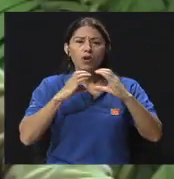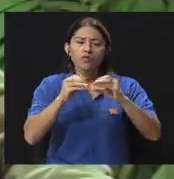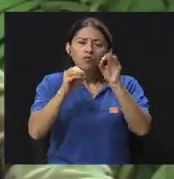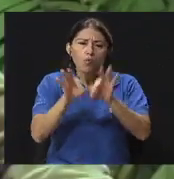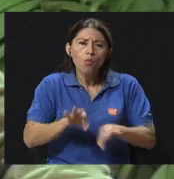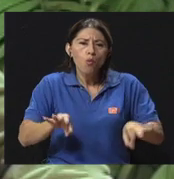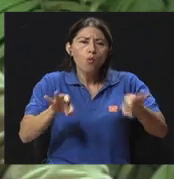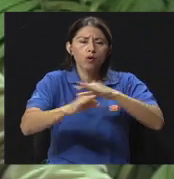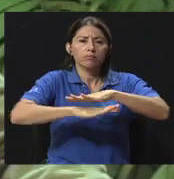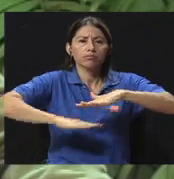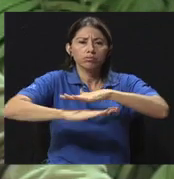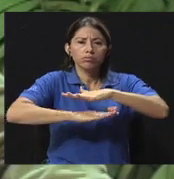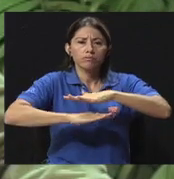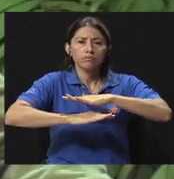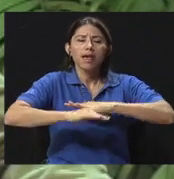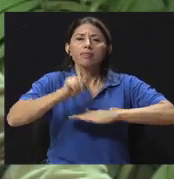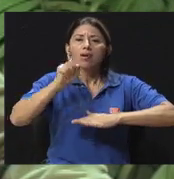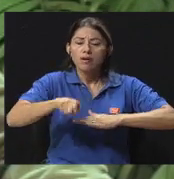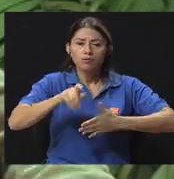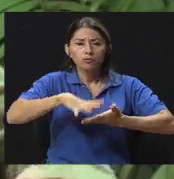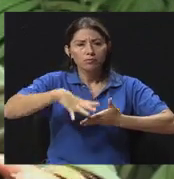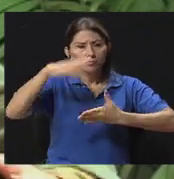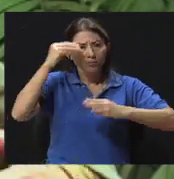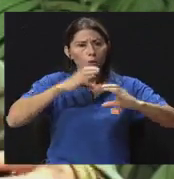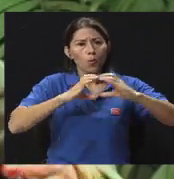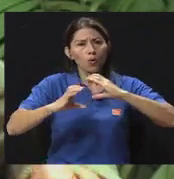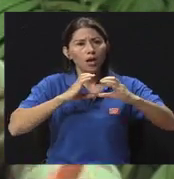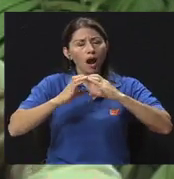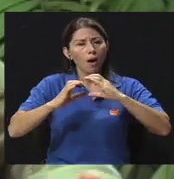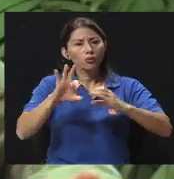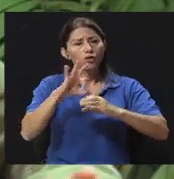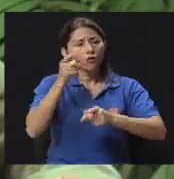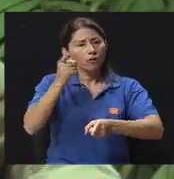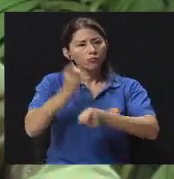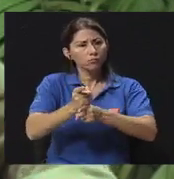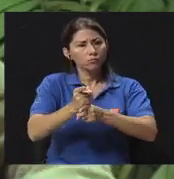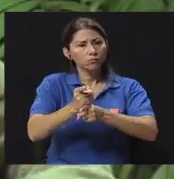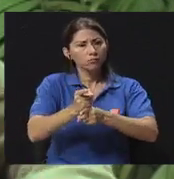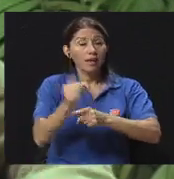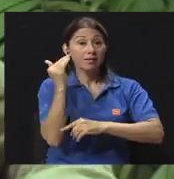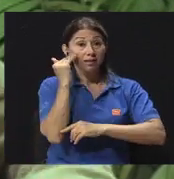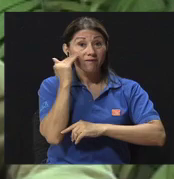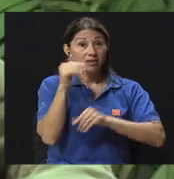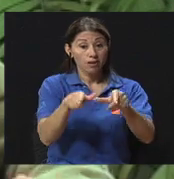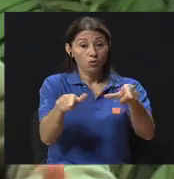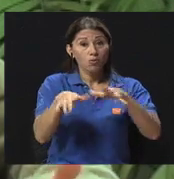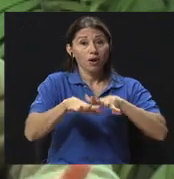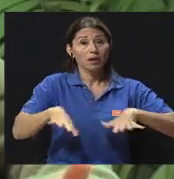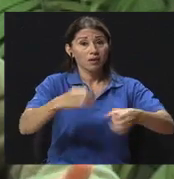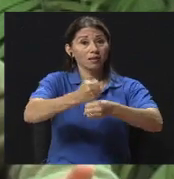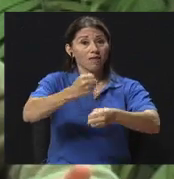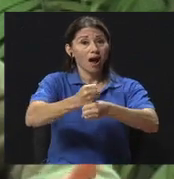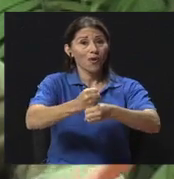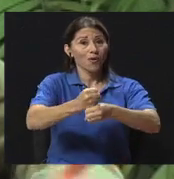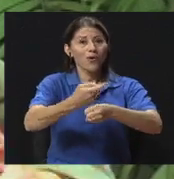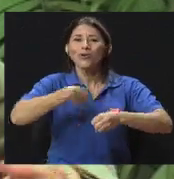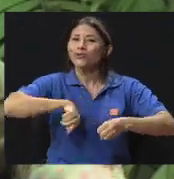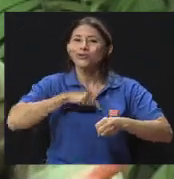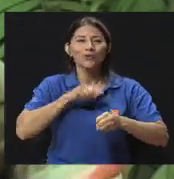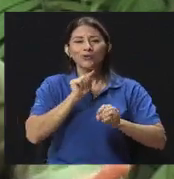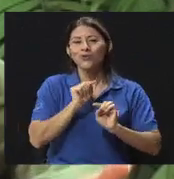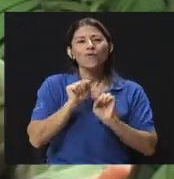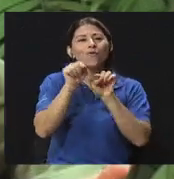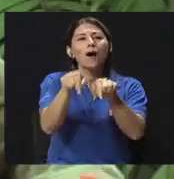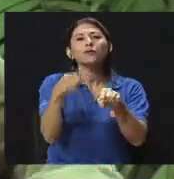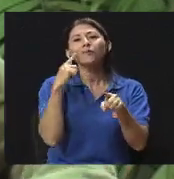Tenemos que aprender a comunicarnos aseptivamente, a saber que en el trabajo, de alguna manera, no venimos a ser amigos, aunque pasamos